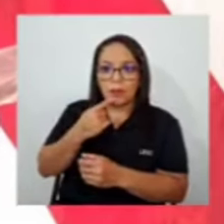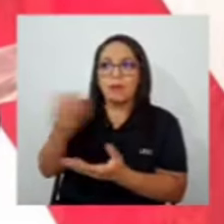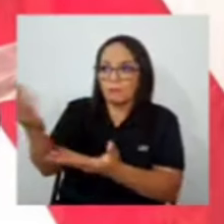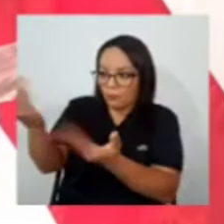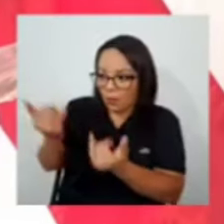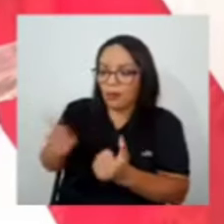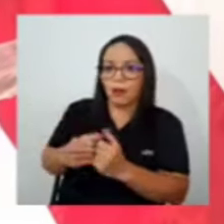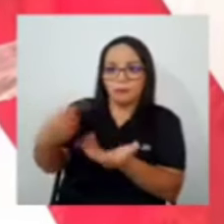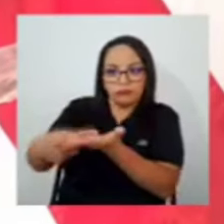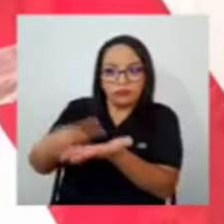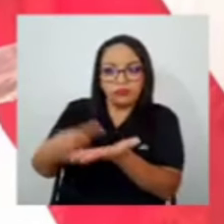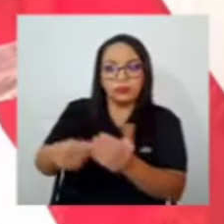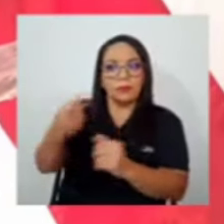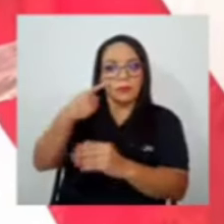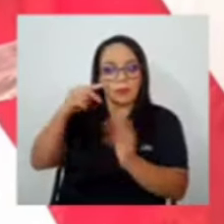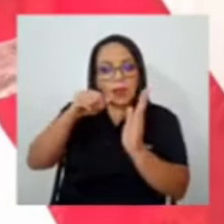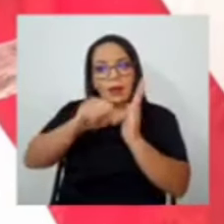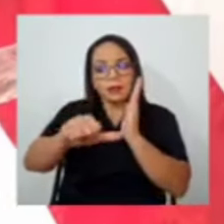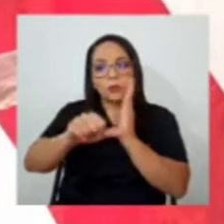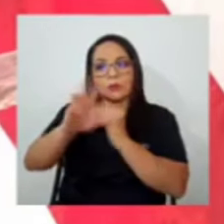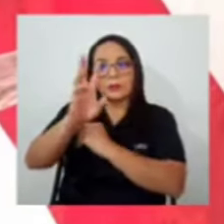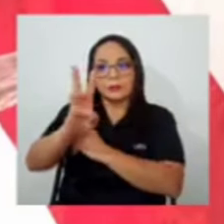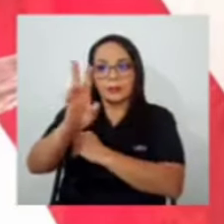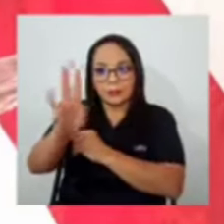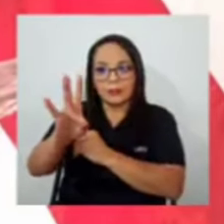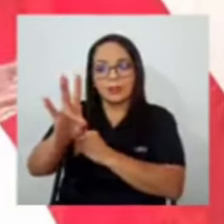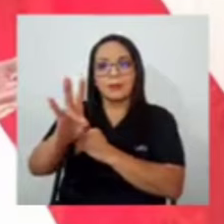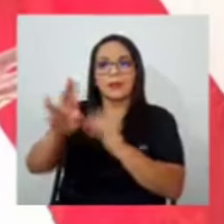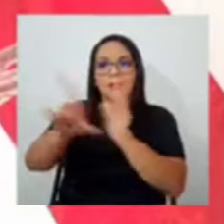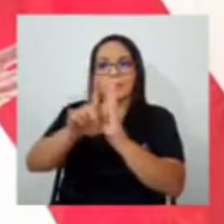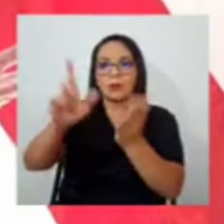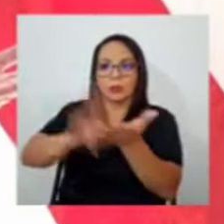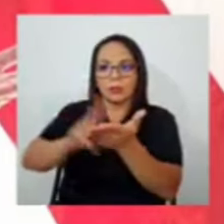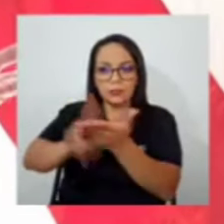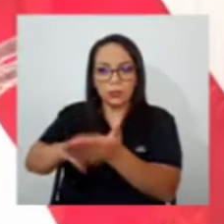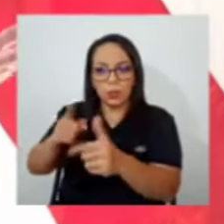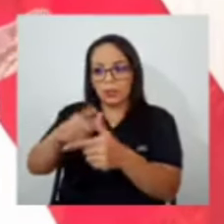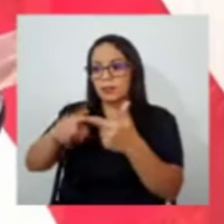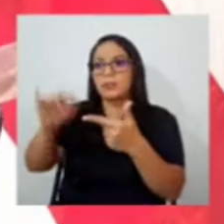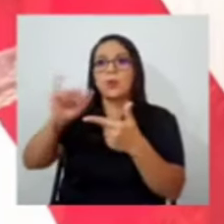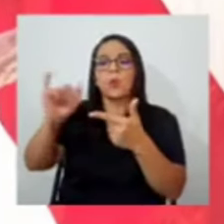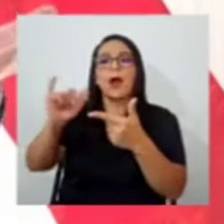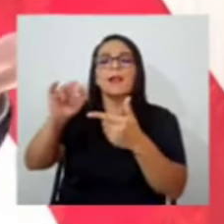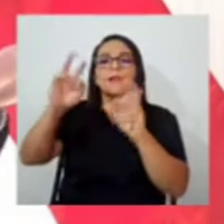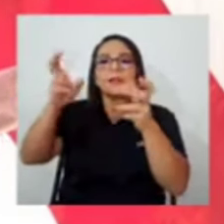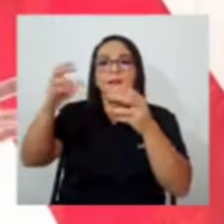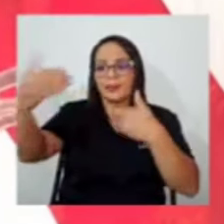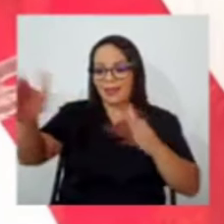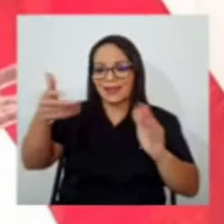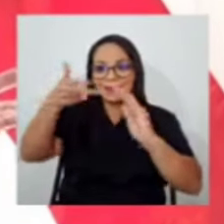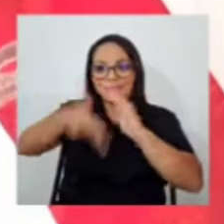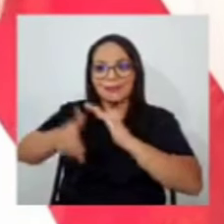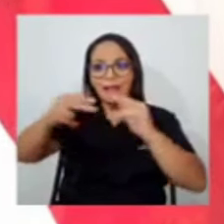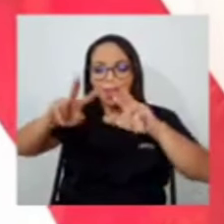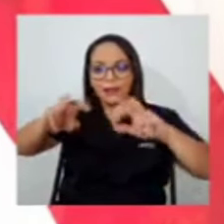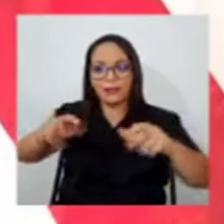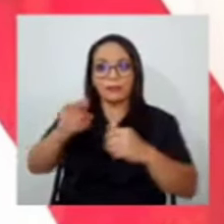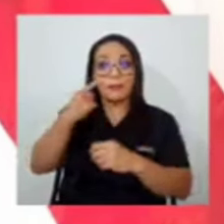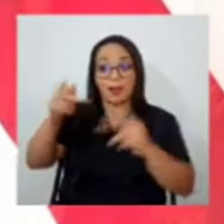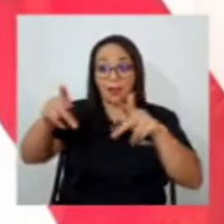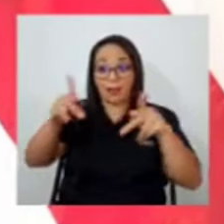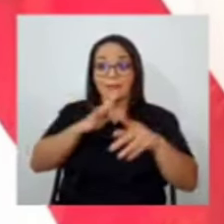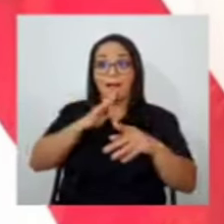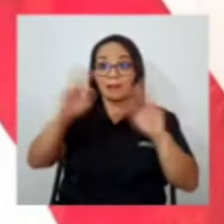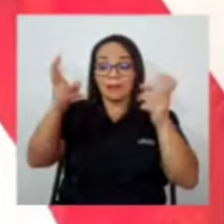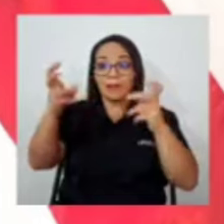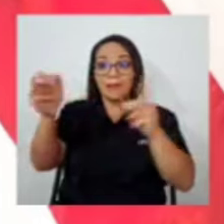67 de la ley de contrataciones, lo mismo para escáneres, todo el mundo está hablando de la violencia, no hay